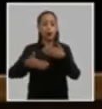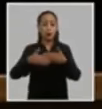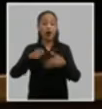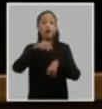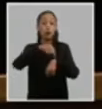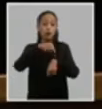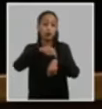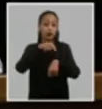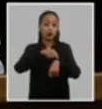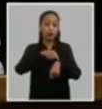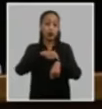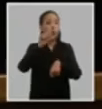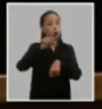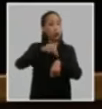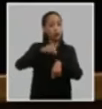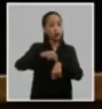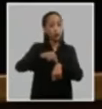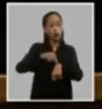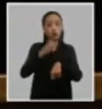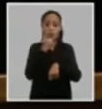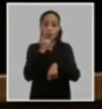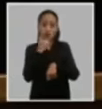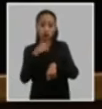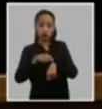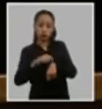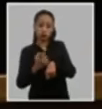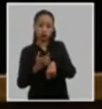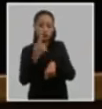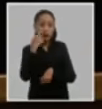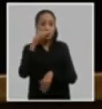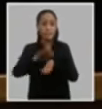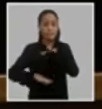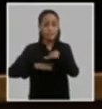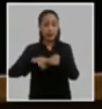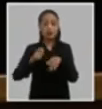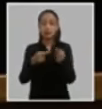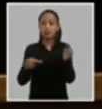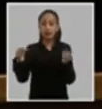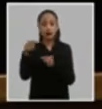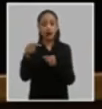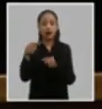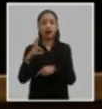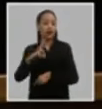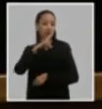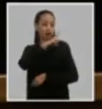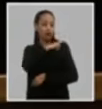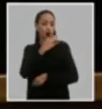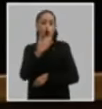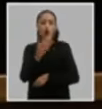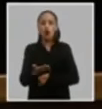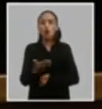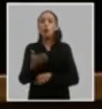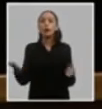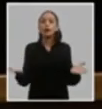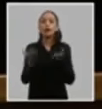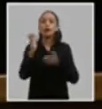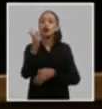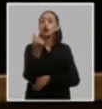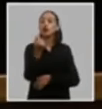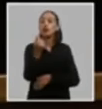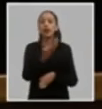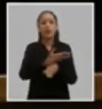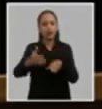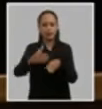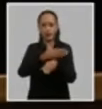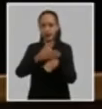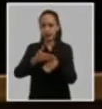largo plazo los pasos iniciales para el desarrollo del sistema de dirección de la economía y de los diferentes actores